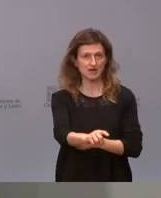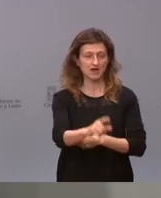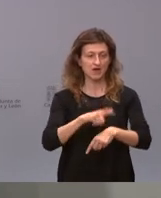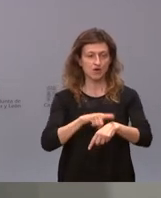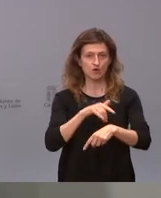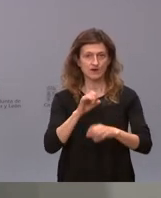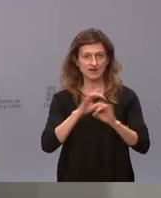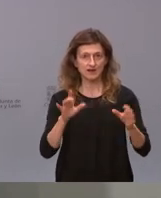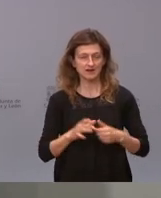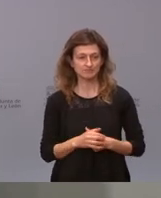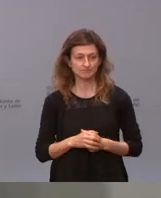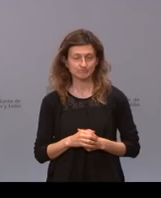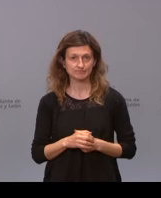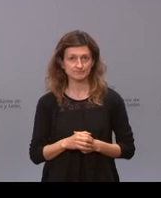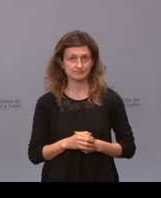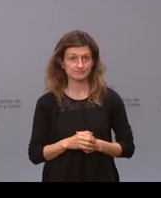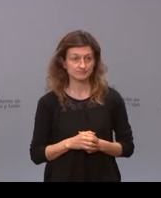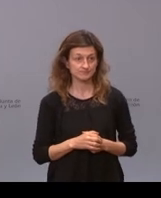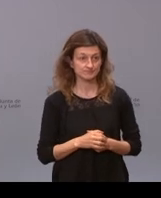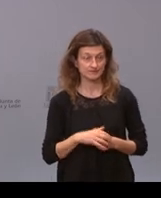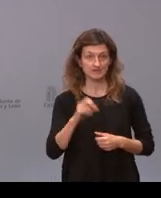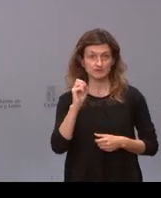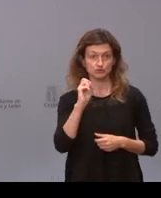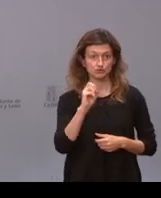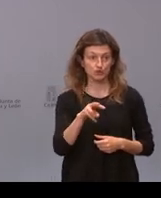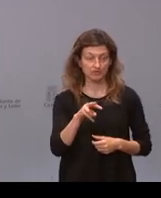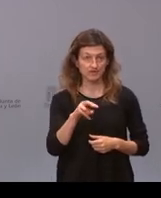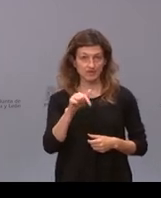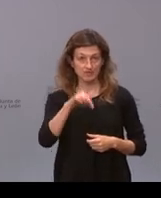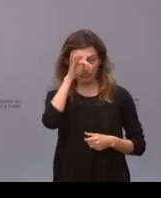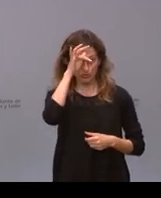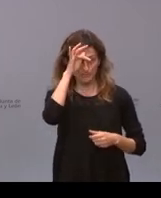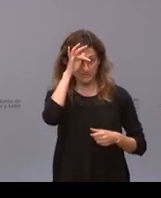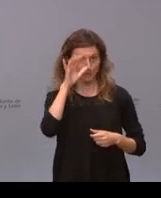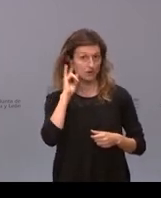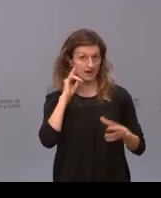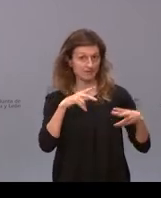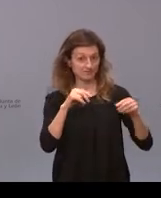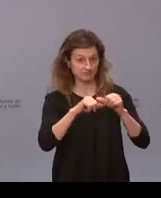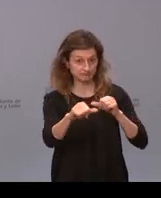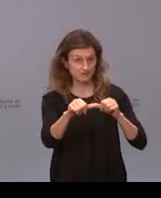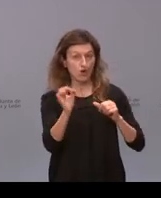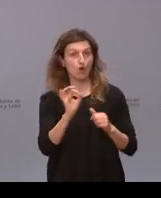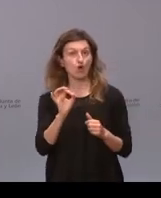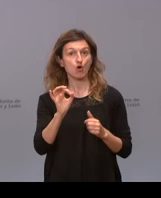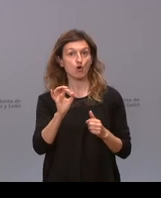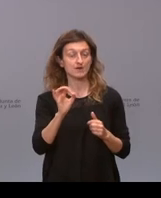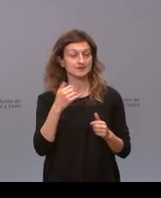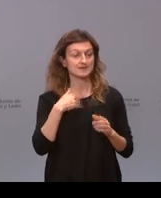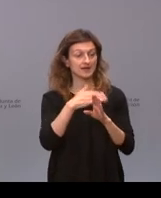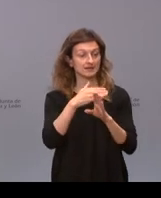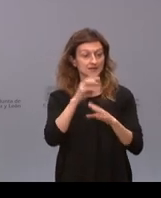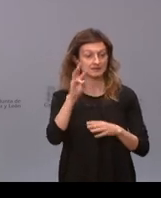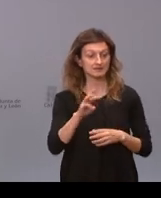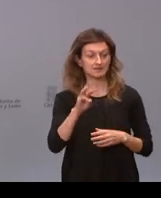que no me ha quedado clara si lo de las 12 de la noche es a partir de este domingo que ya cae el estado de alarma o si es cuando estemos en nivel